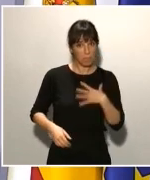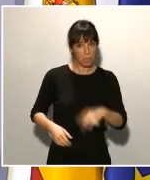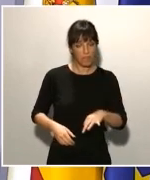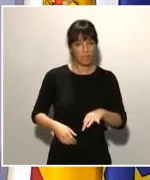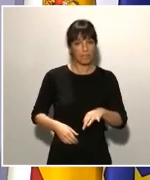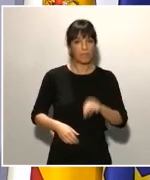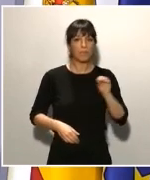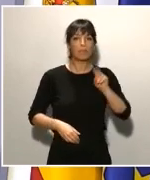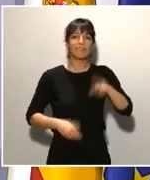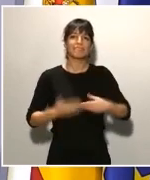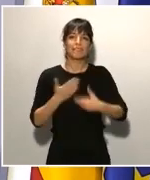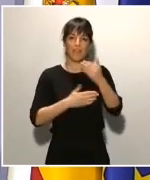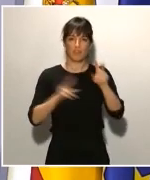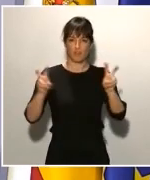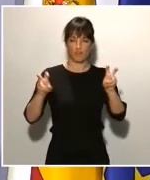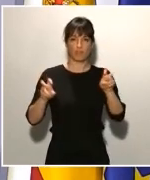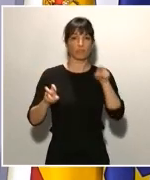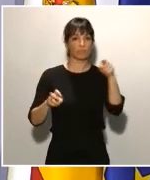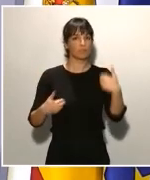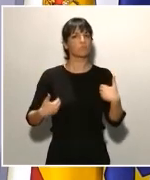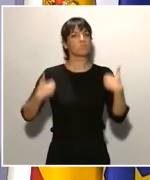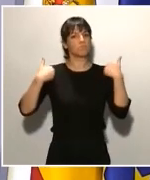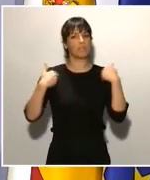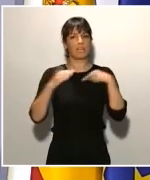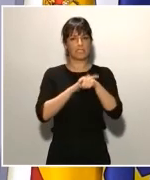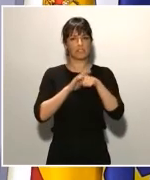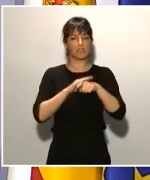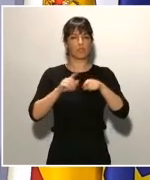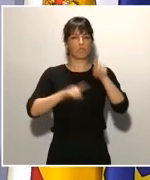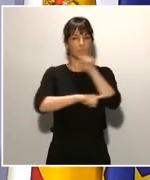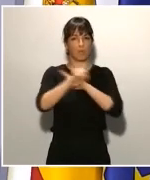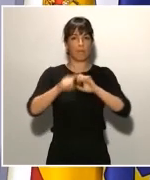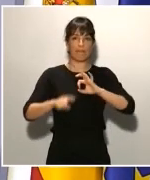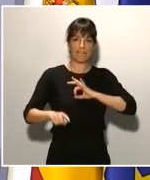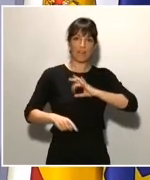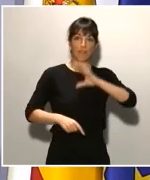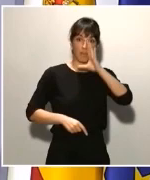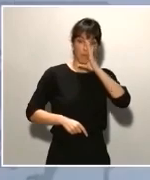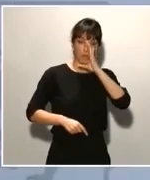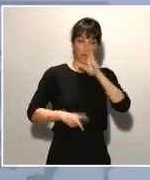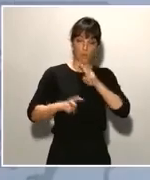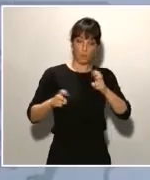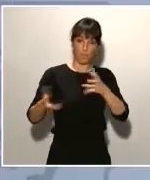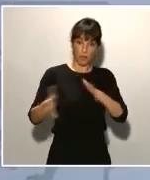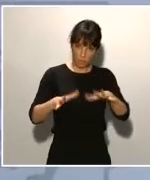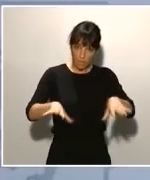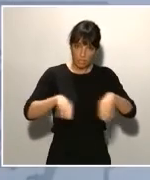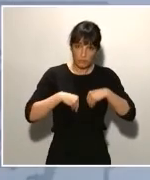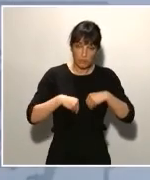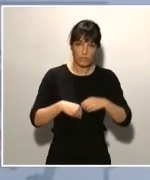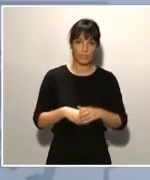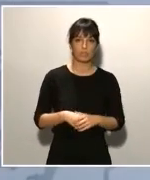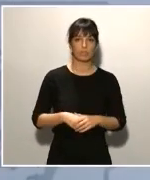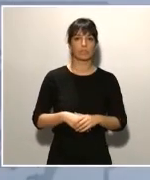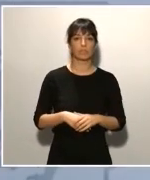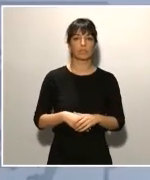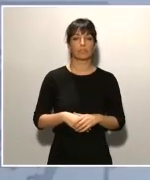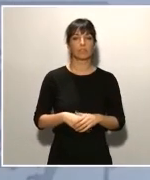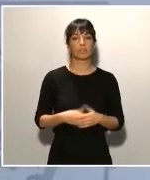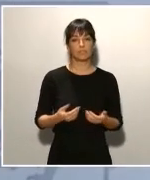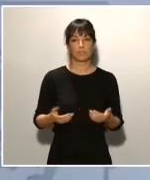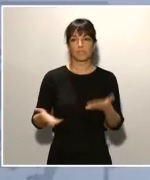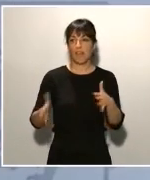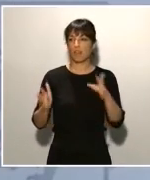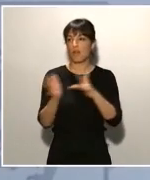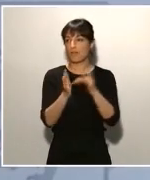¿Asume usted la responsabilidad de la gestión de esta crisis durante enero, febrero y principios de marzo? Principios de marzo, abril, mayo,